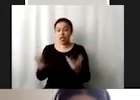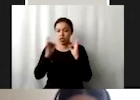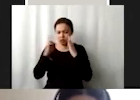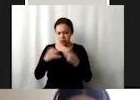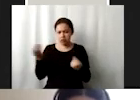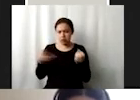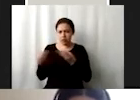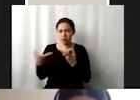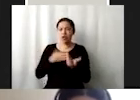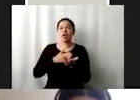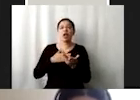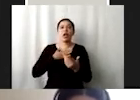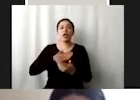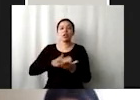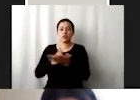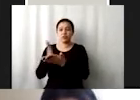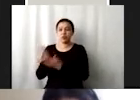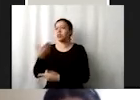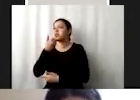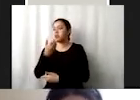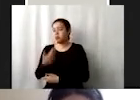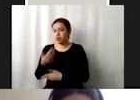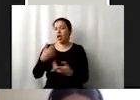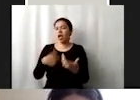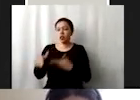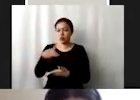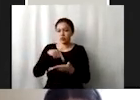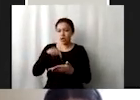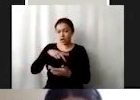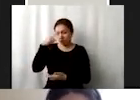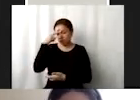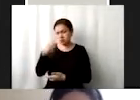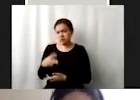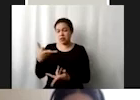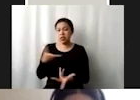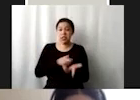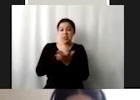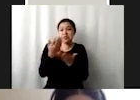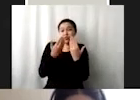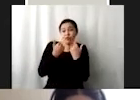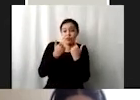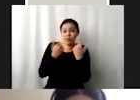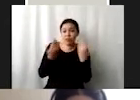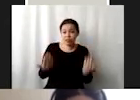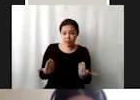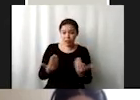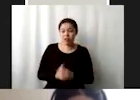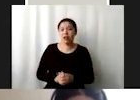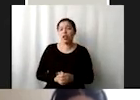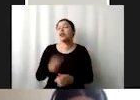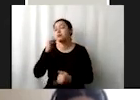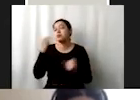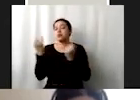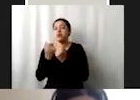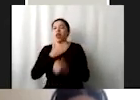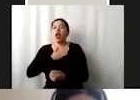igualdad de acceso a la justicia para todos hay muchos sitios en el país sin estado de derecho y por supuesto sin igualdad de acceso a la